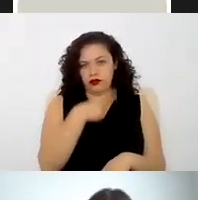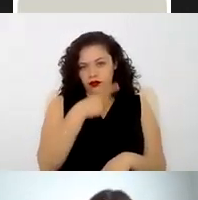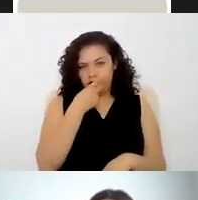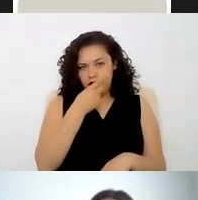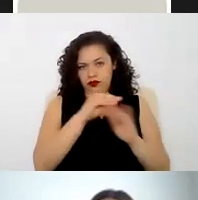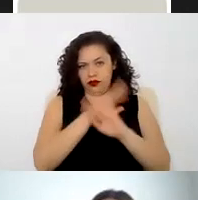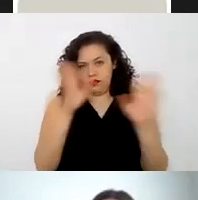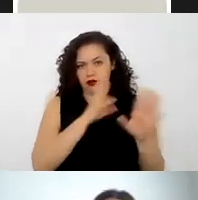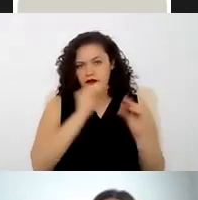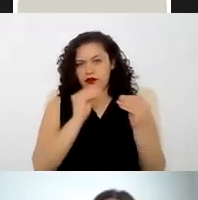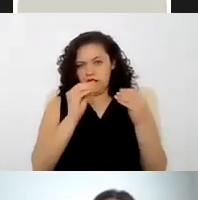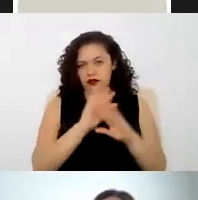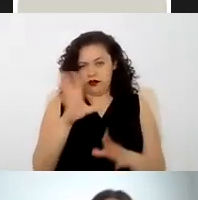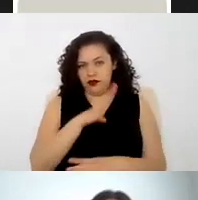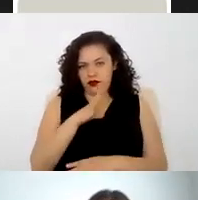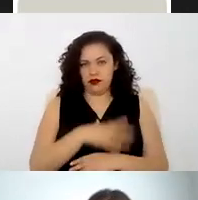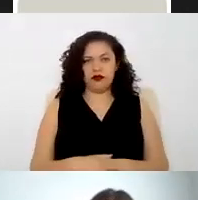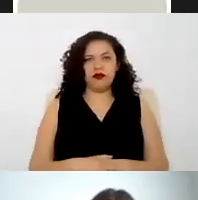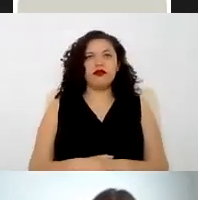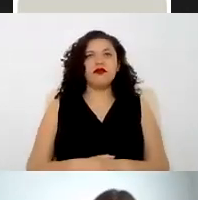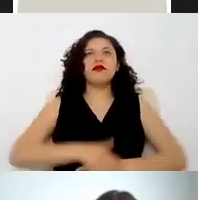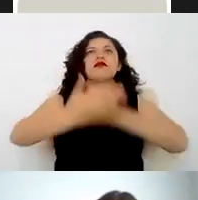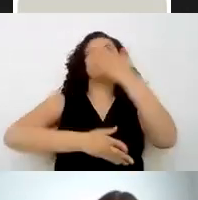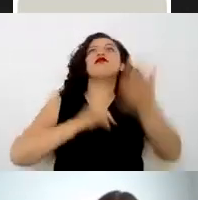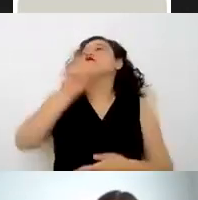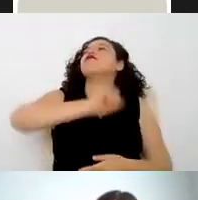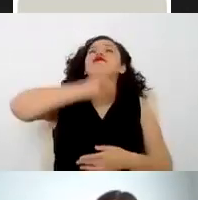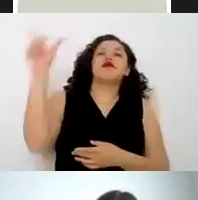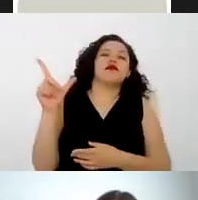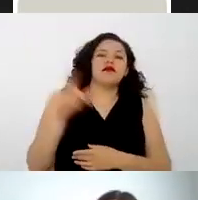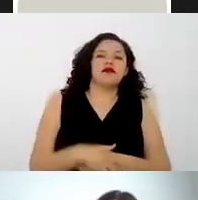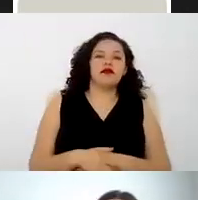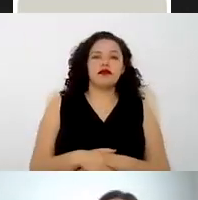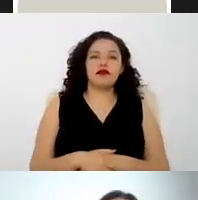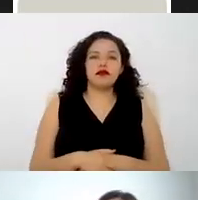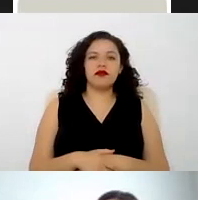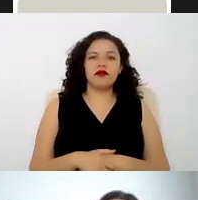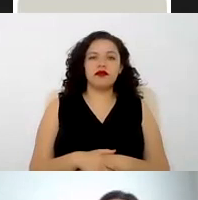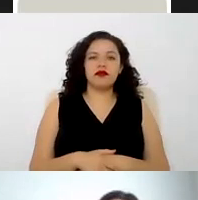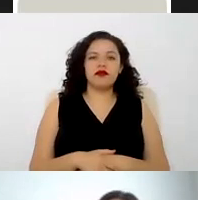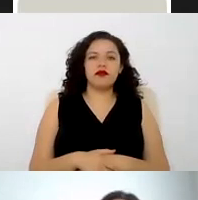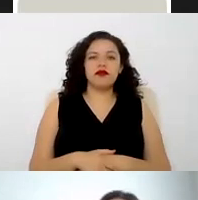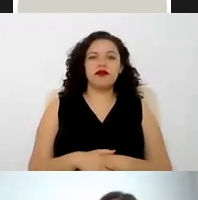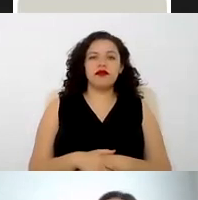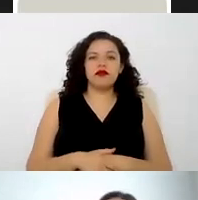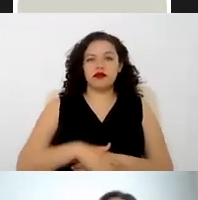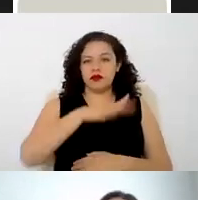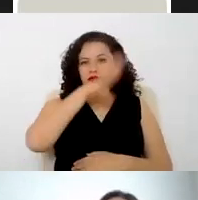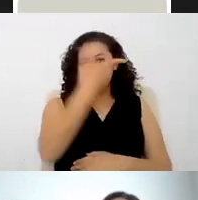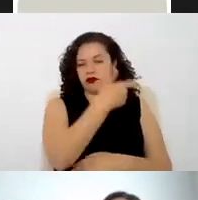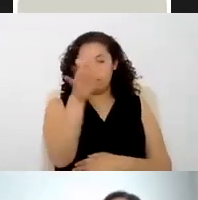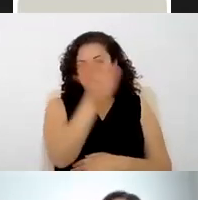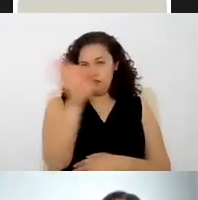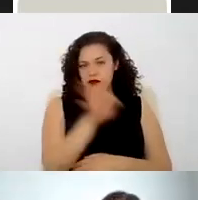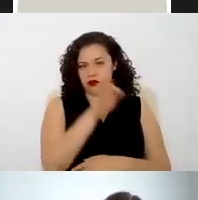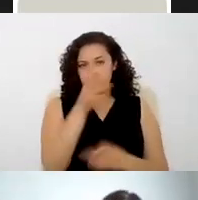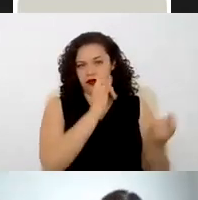y en la prestación de servicios profesionales hay 100% independencia en el desarrollo de las